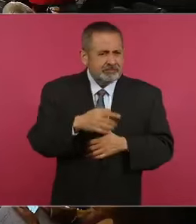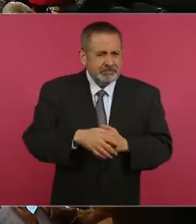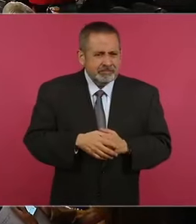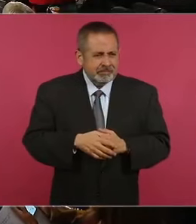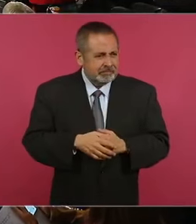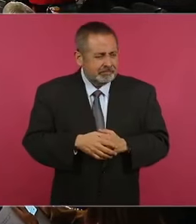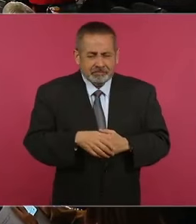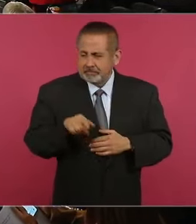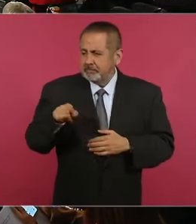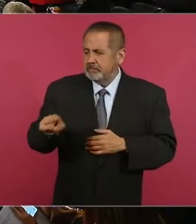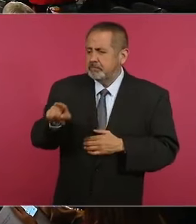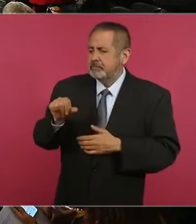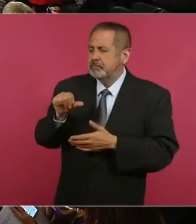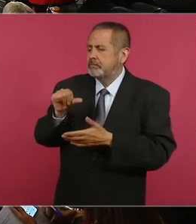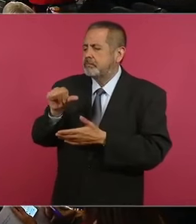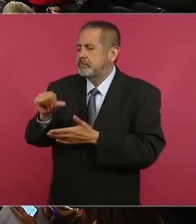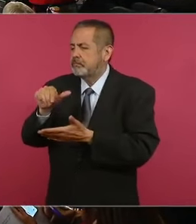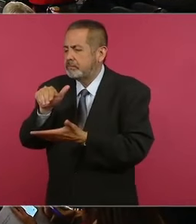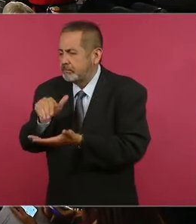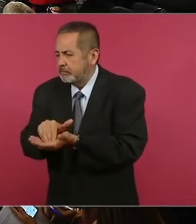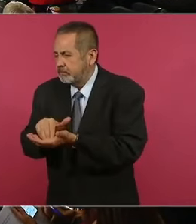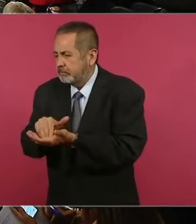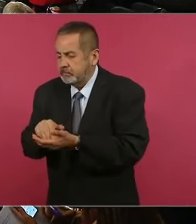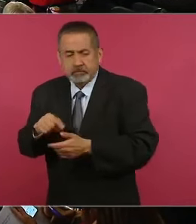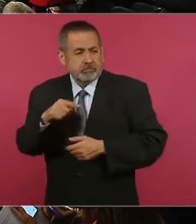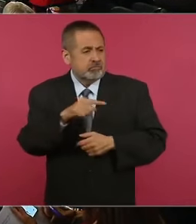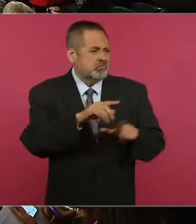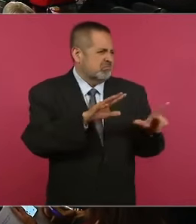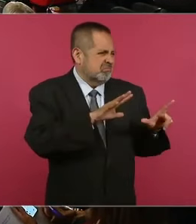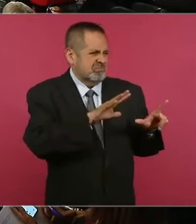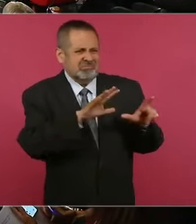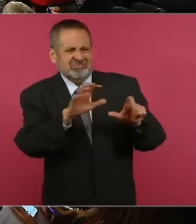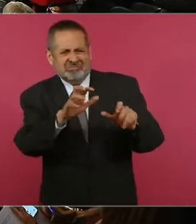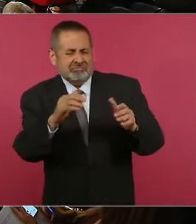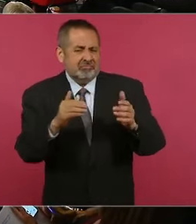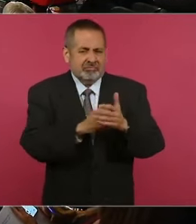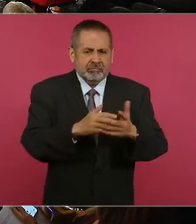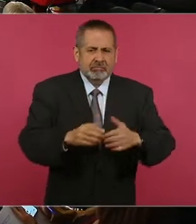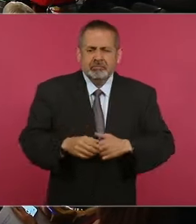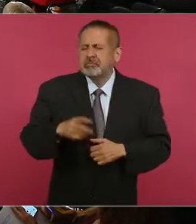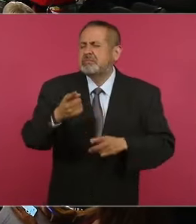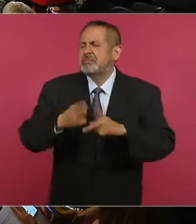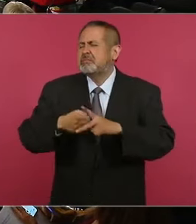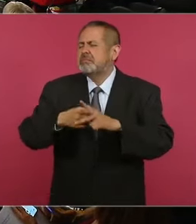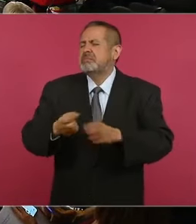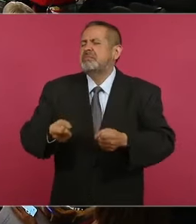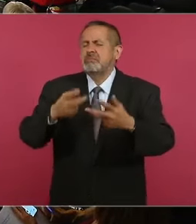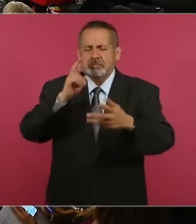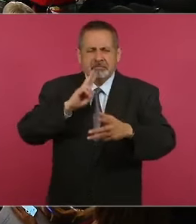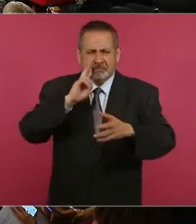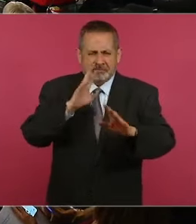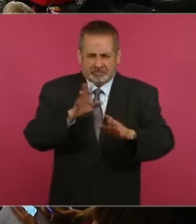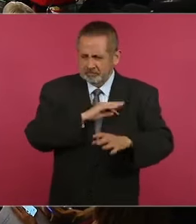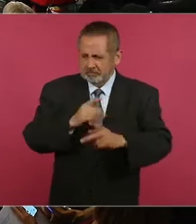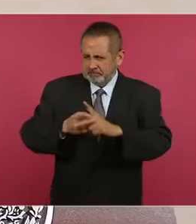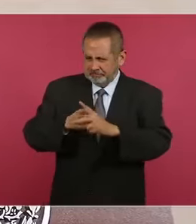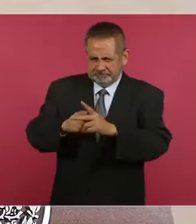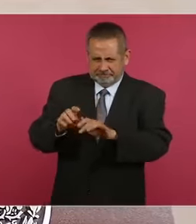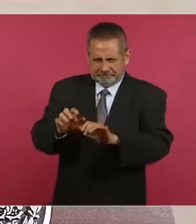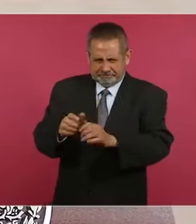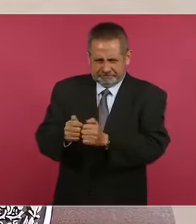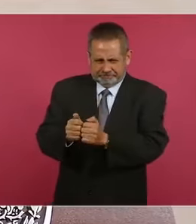16 mil promedio? A ver, pon el promedio, por favor, Jesús,